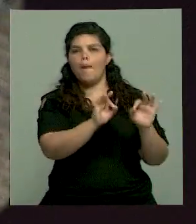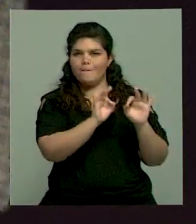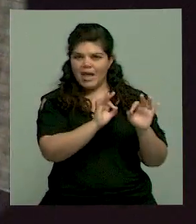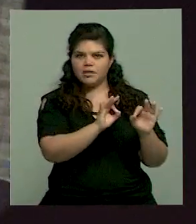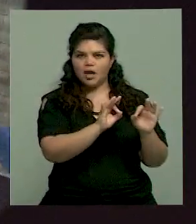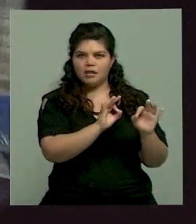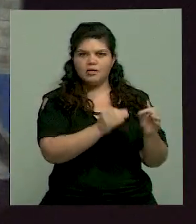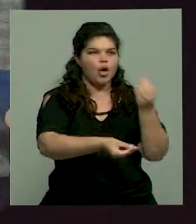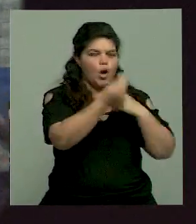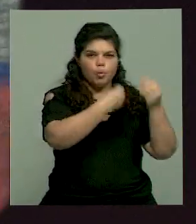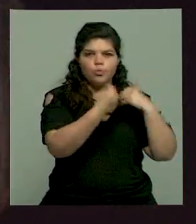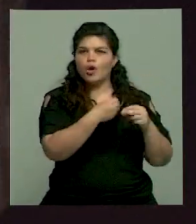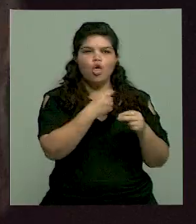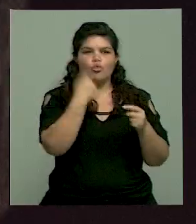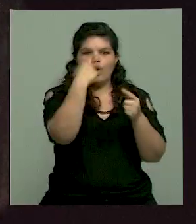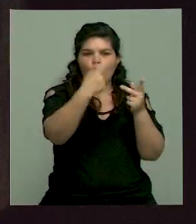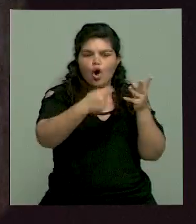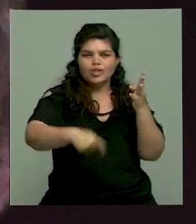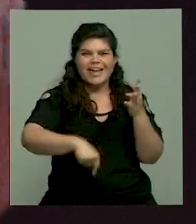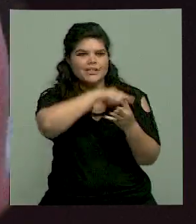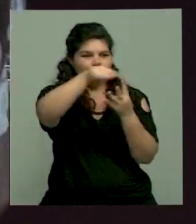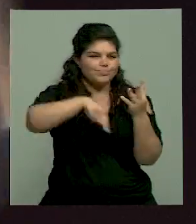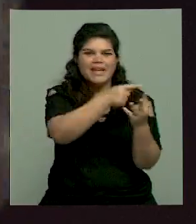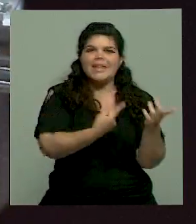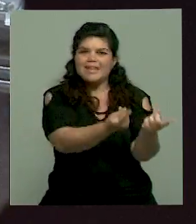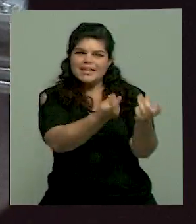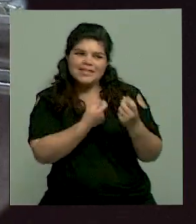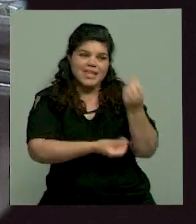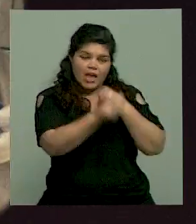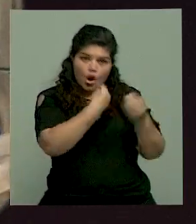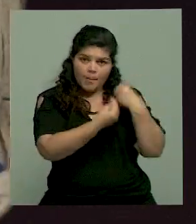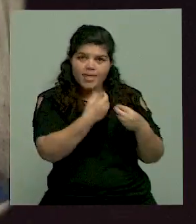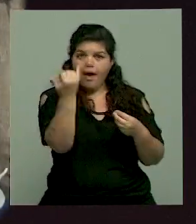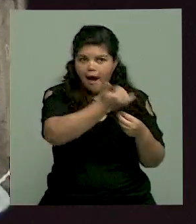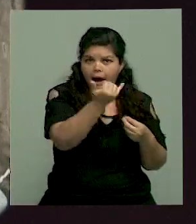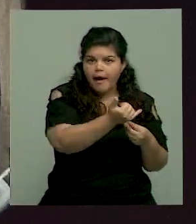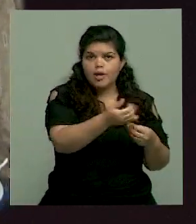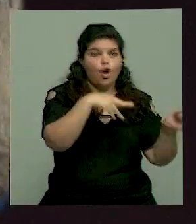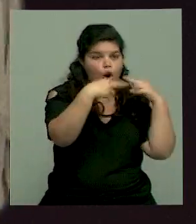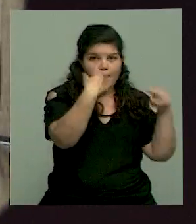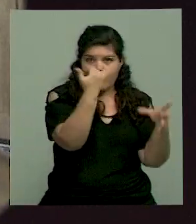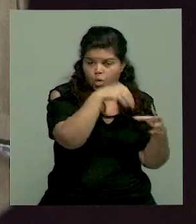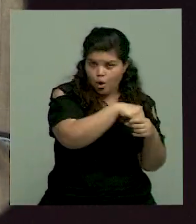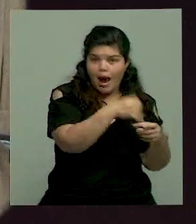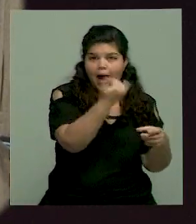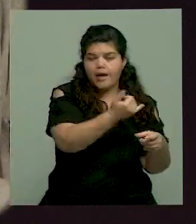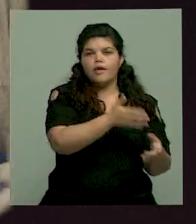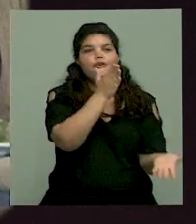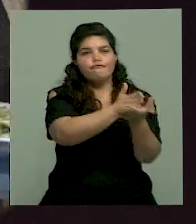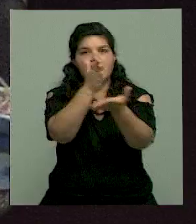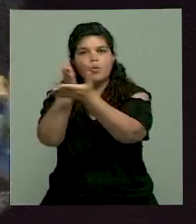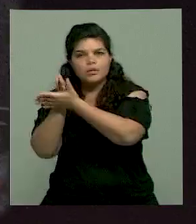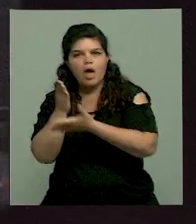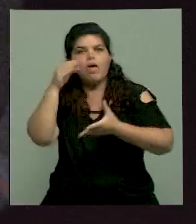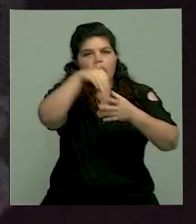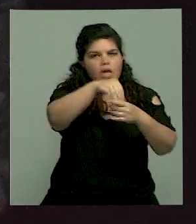requerir desde lo nutricional. Y todas las unidades académicas tienen una oferta en la que, por lo menos, una variedad de alimentos saludables